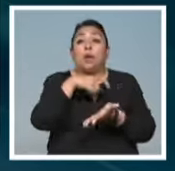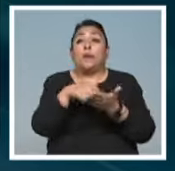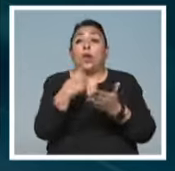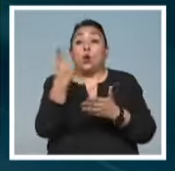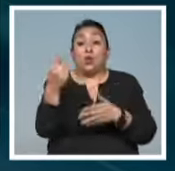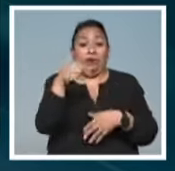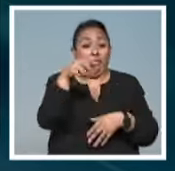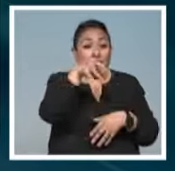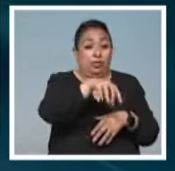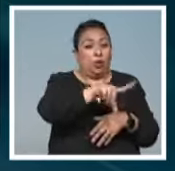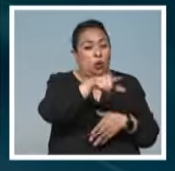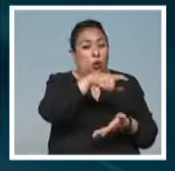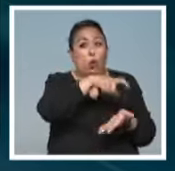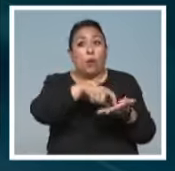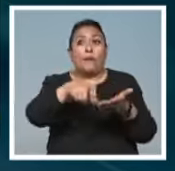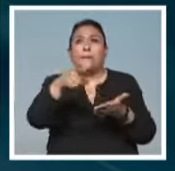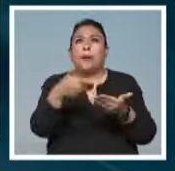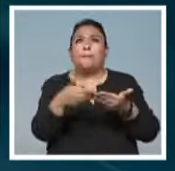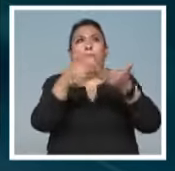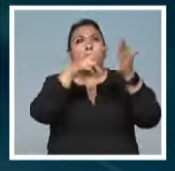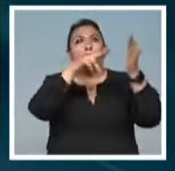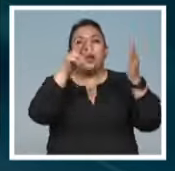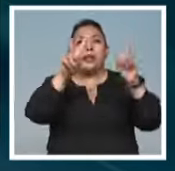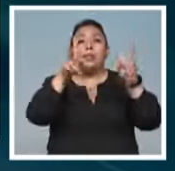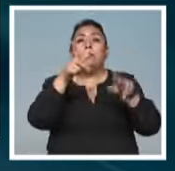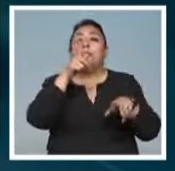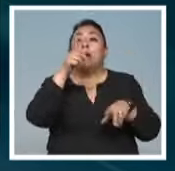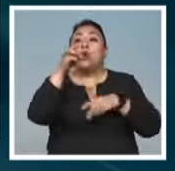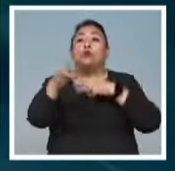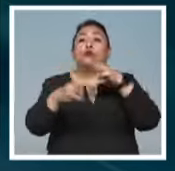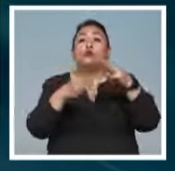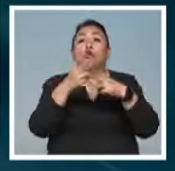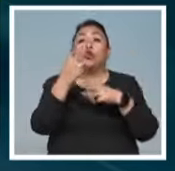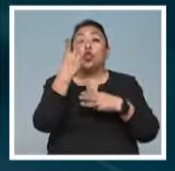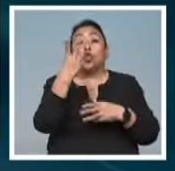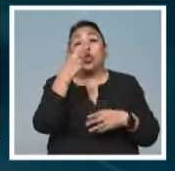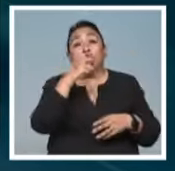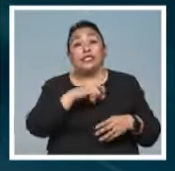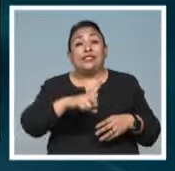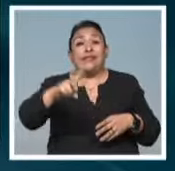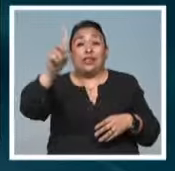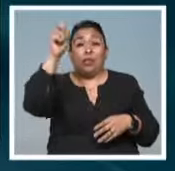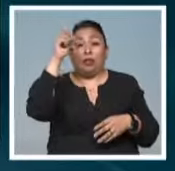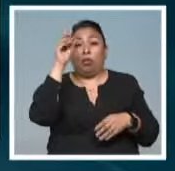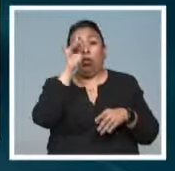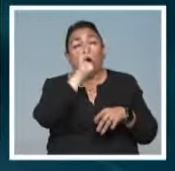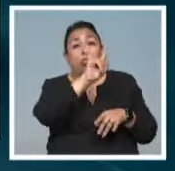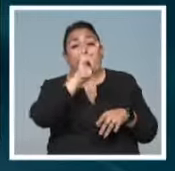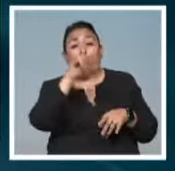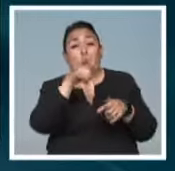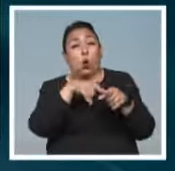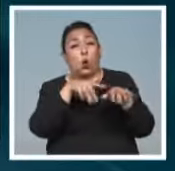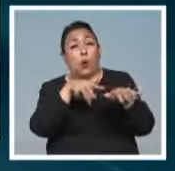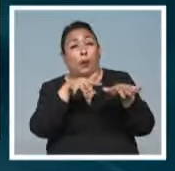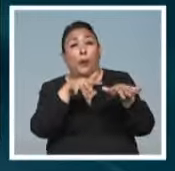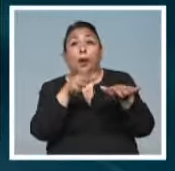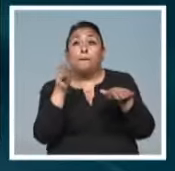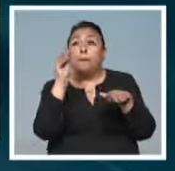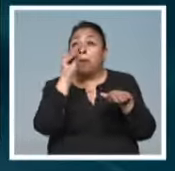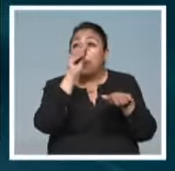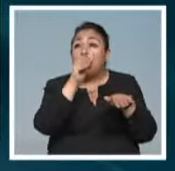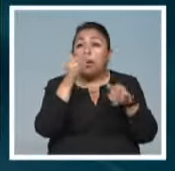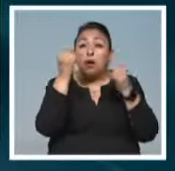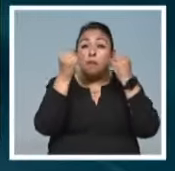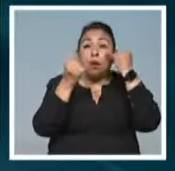exhibidas. Se trata del mural La Luz del Mundo, Dos Divinidades, un gran mosaico de color que plasma el